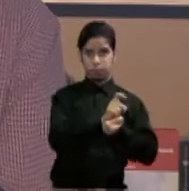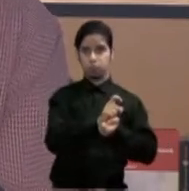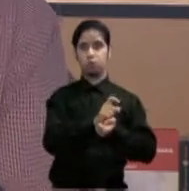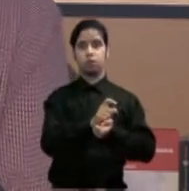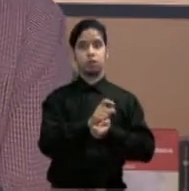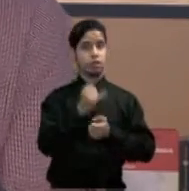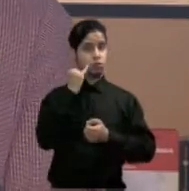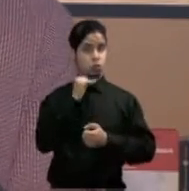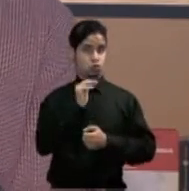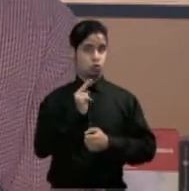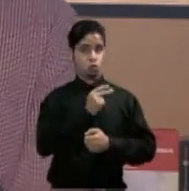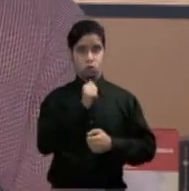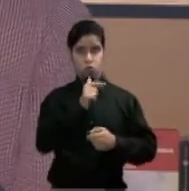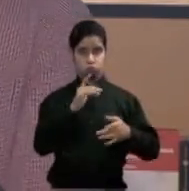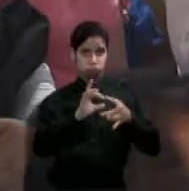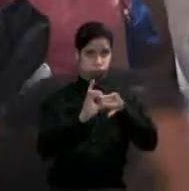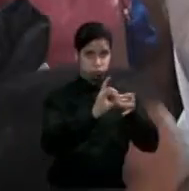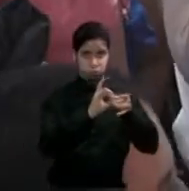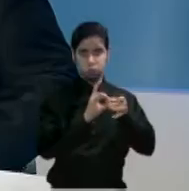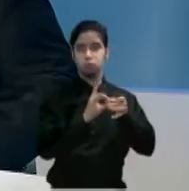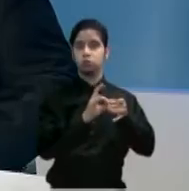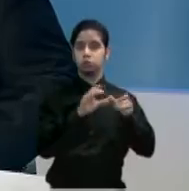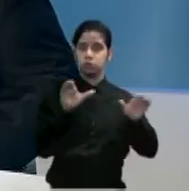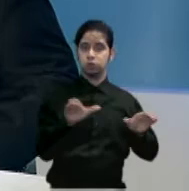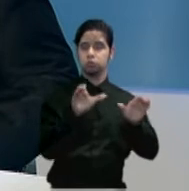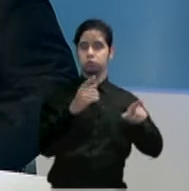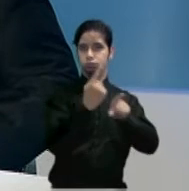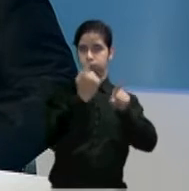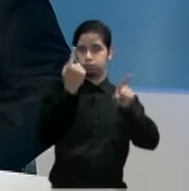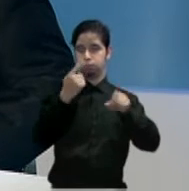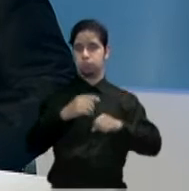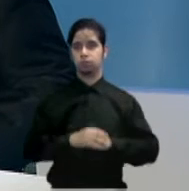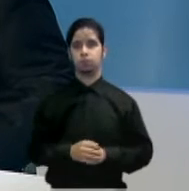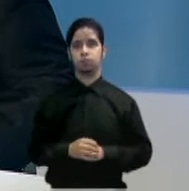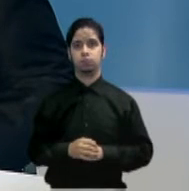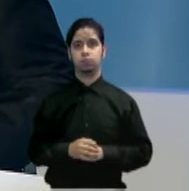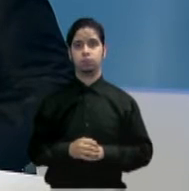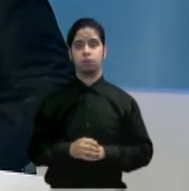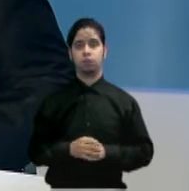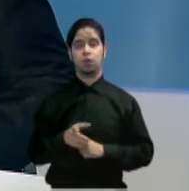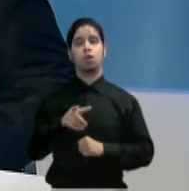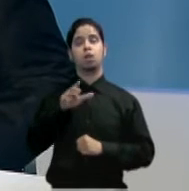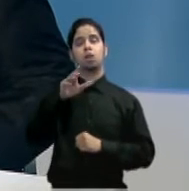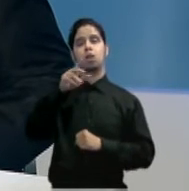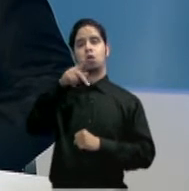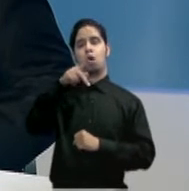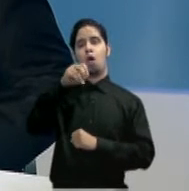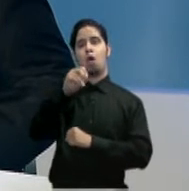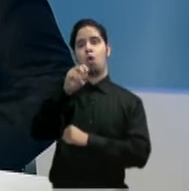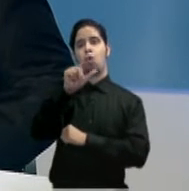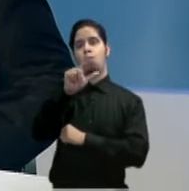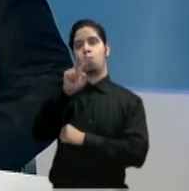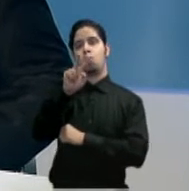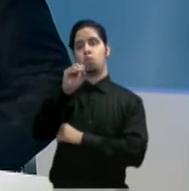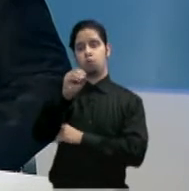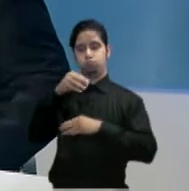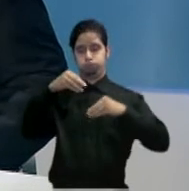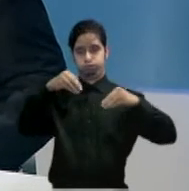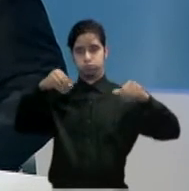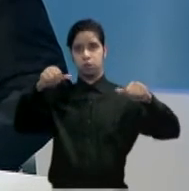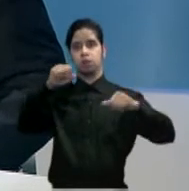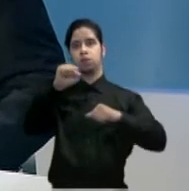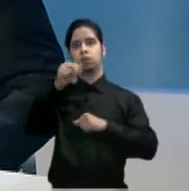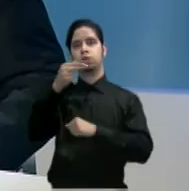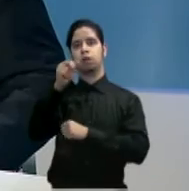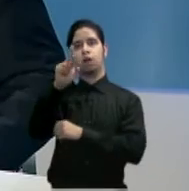para no llegar a donde llegó Grecia. Y las altas concentraciones de polvo del Sahara provocarán tiempo seco en nuestra